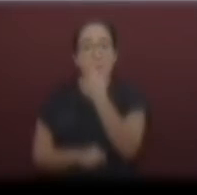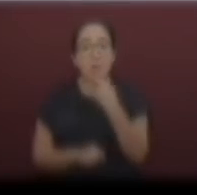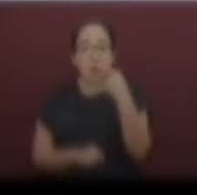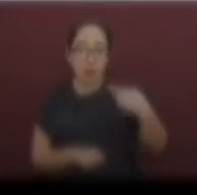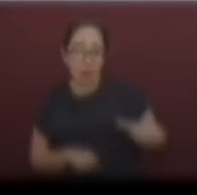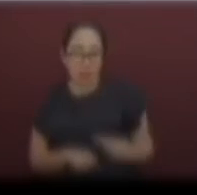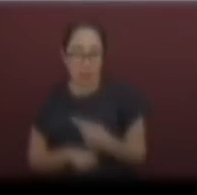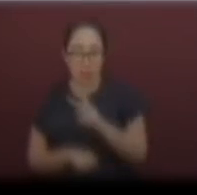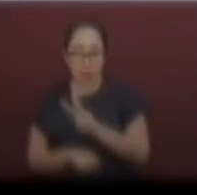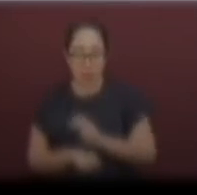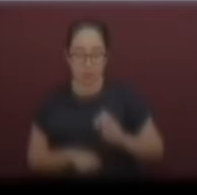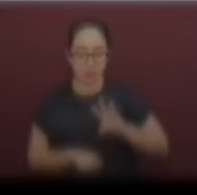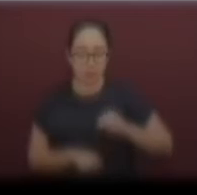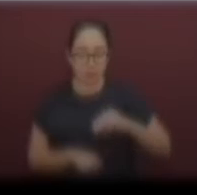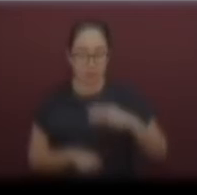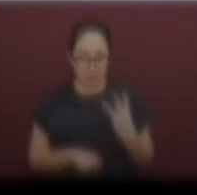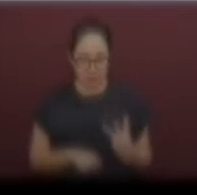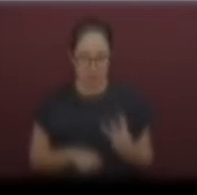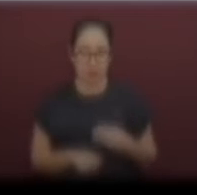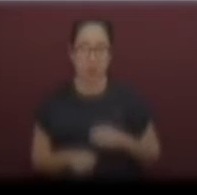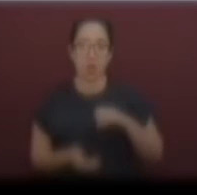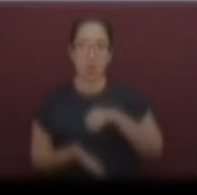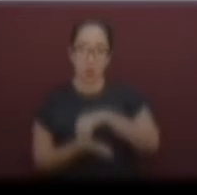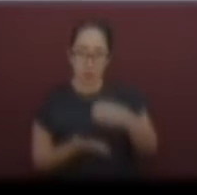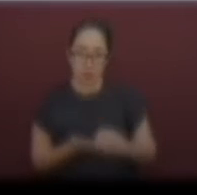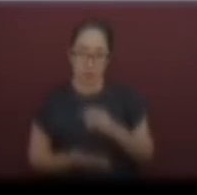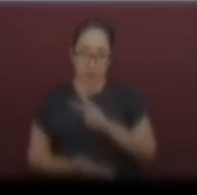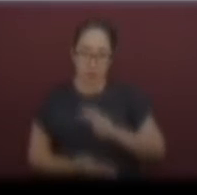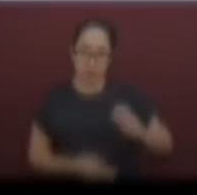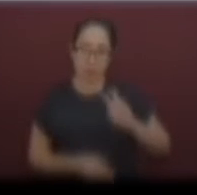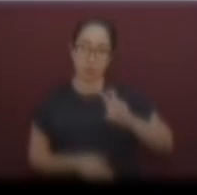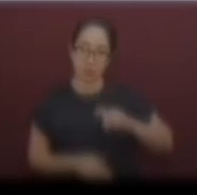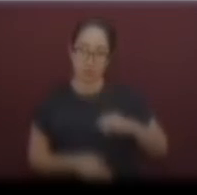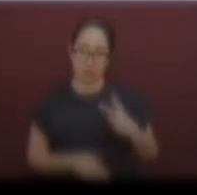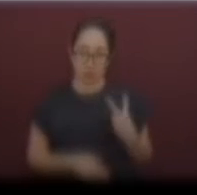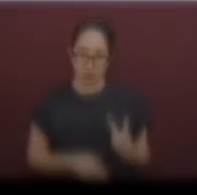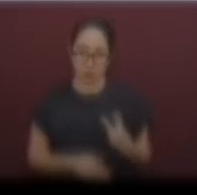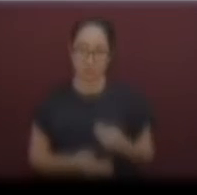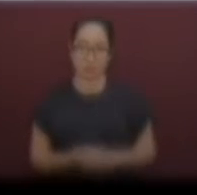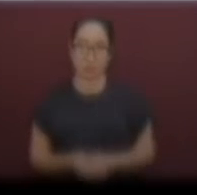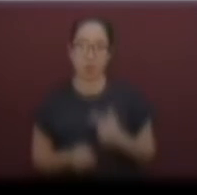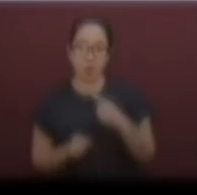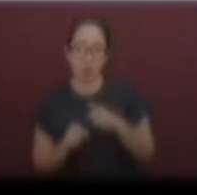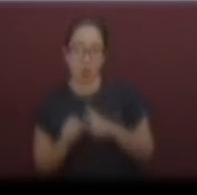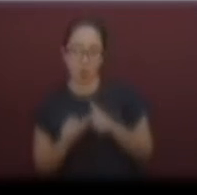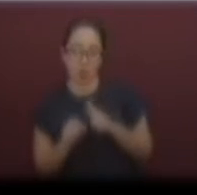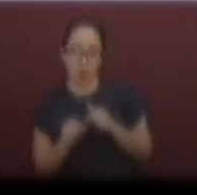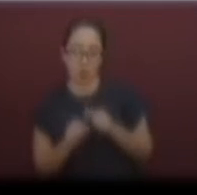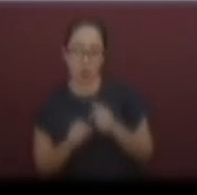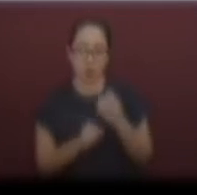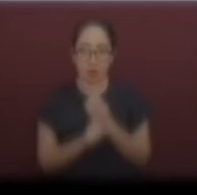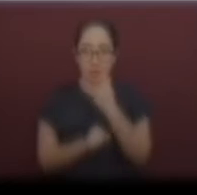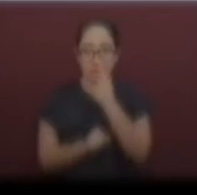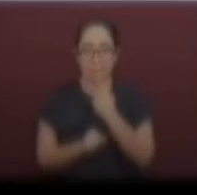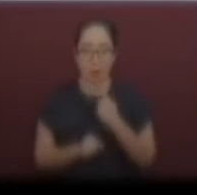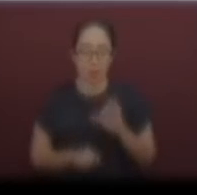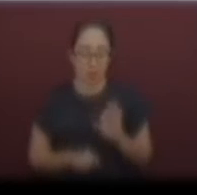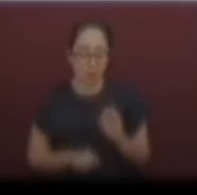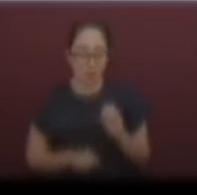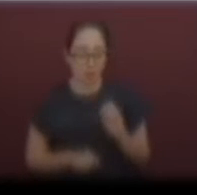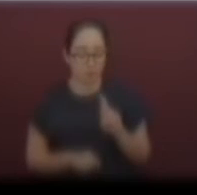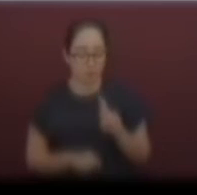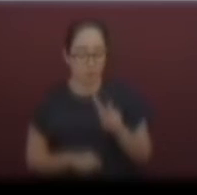393. Orizaba, con 332. En color ladrillo, Fortín, con